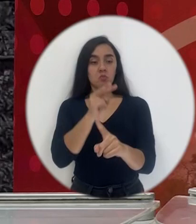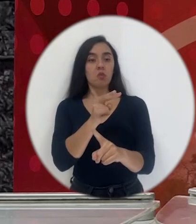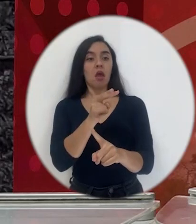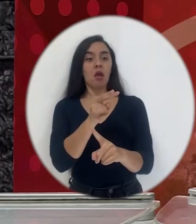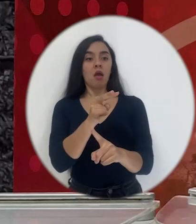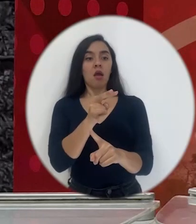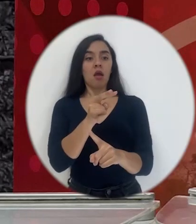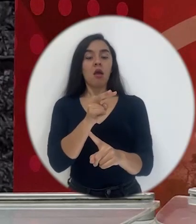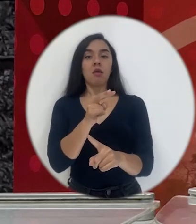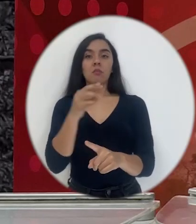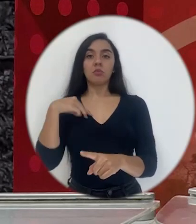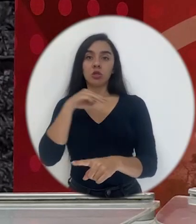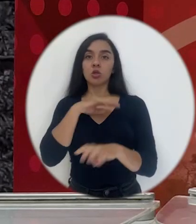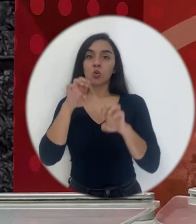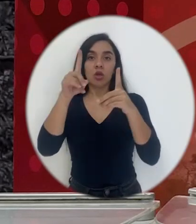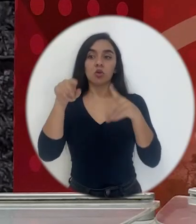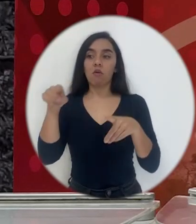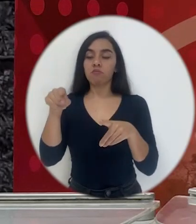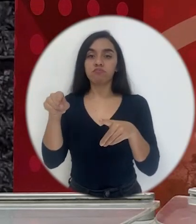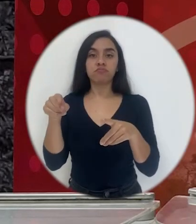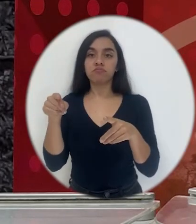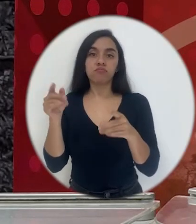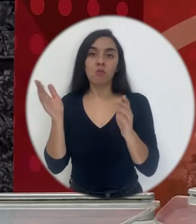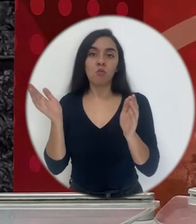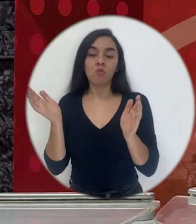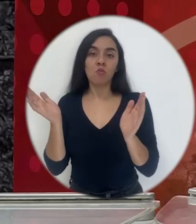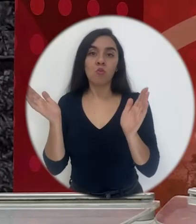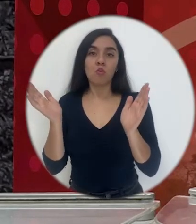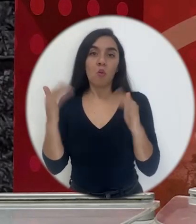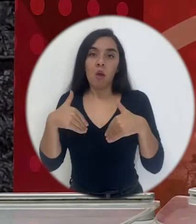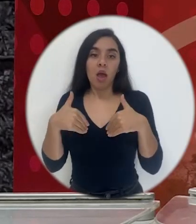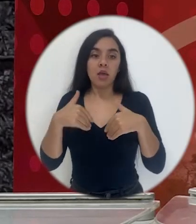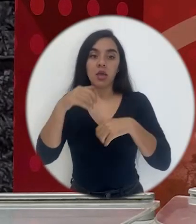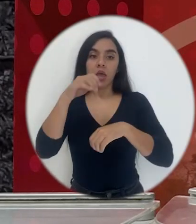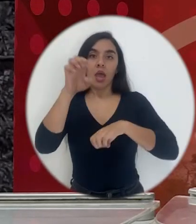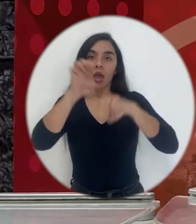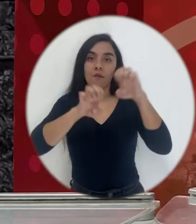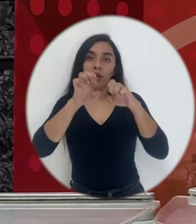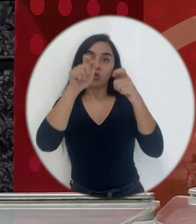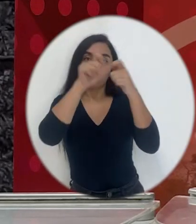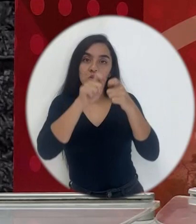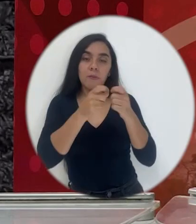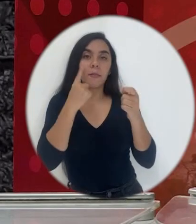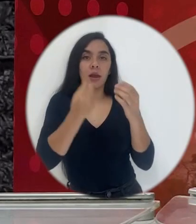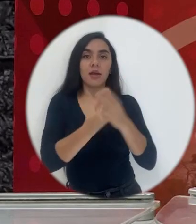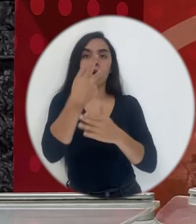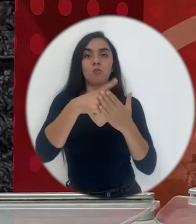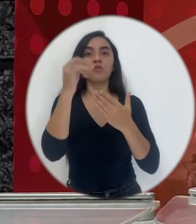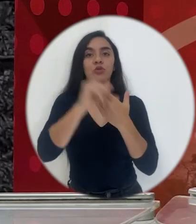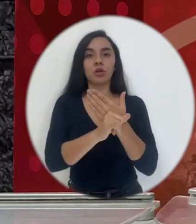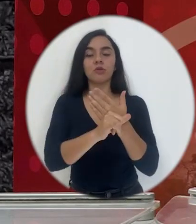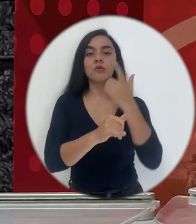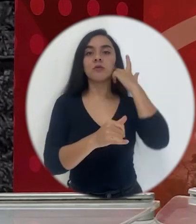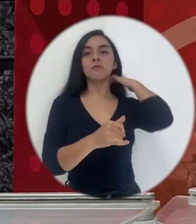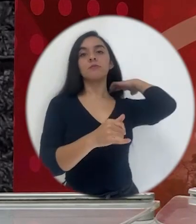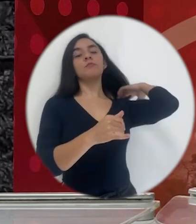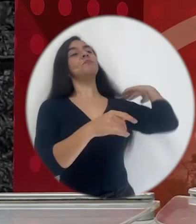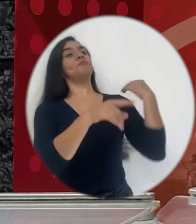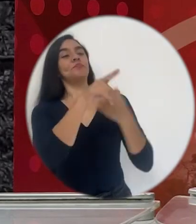me quedó debiendo, digamos, el Ministerio de Educación, ¿verdad?, que no tiene ese rubro de crear proyectos. Algo